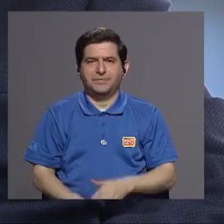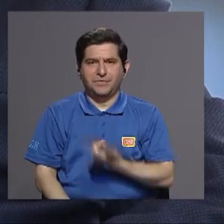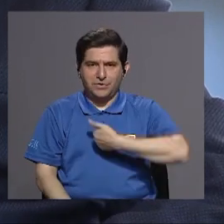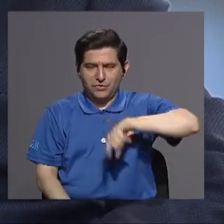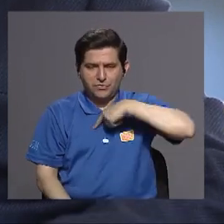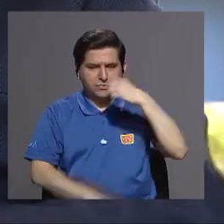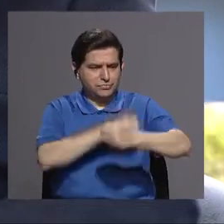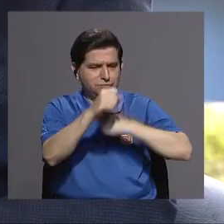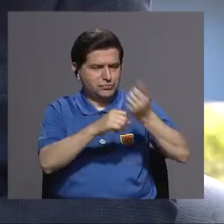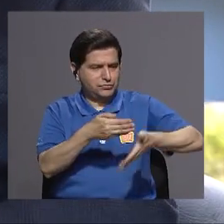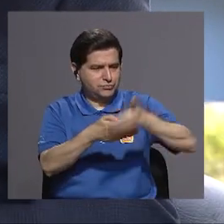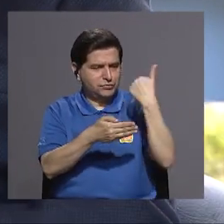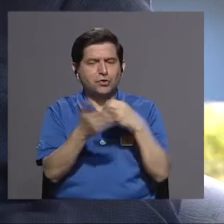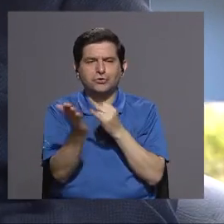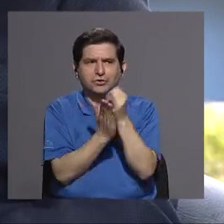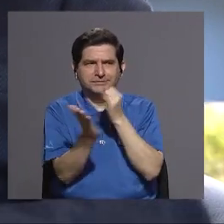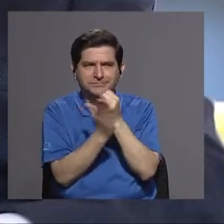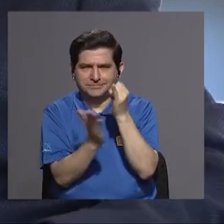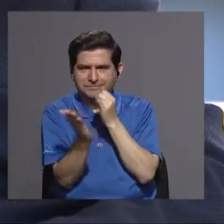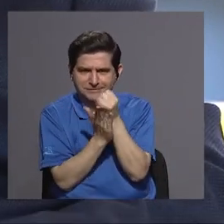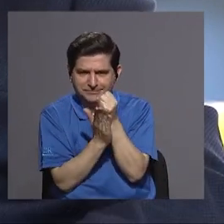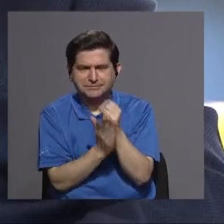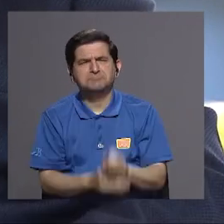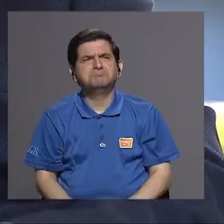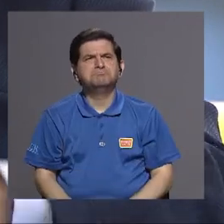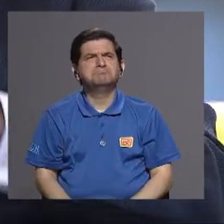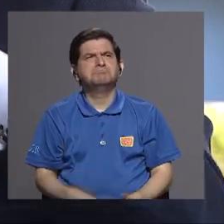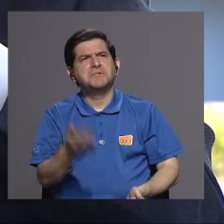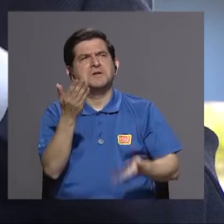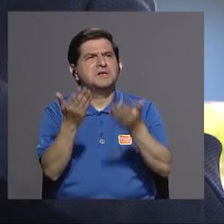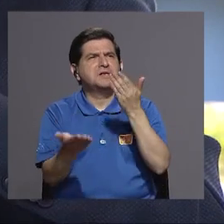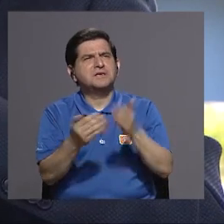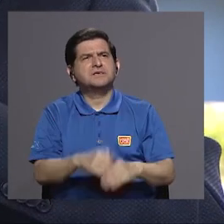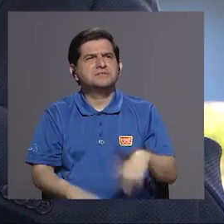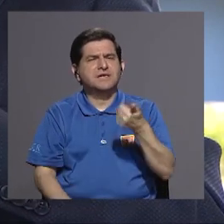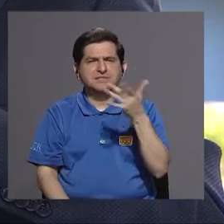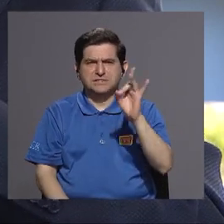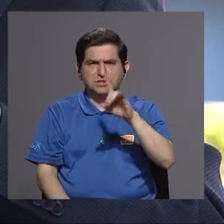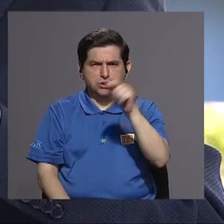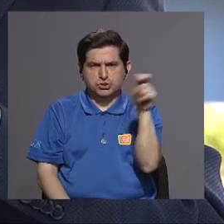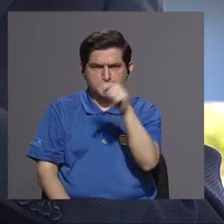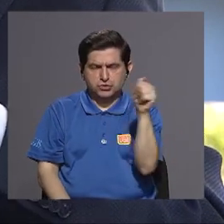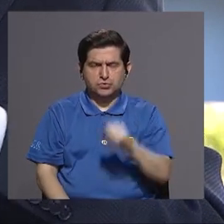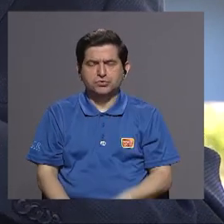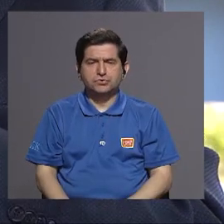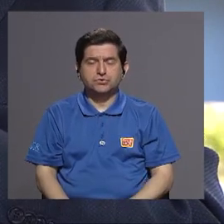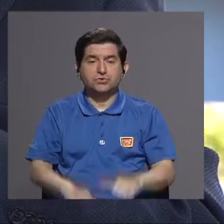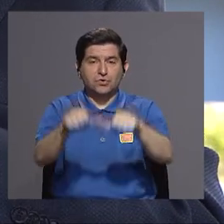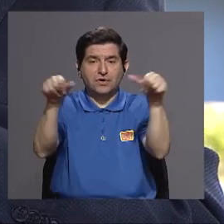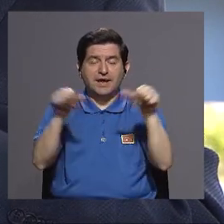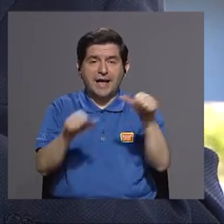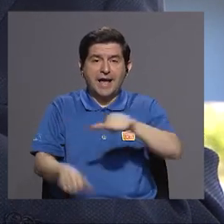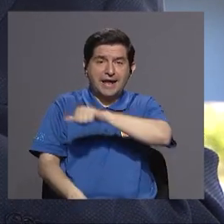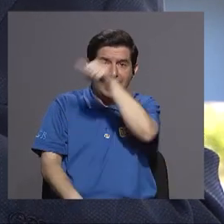nosotros en el año pasado hicimos una investigación bueno hace más de más de como 18 meses en la zona azul de la península de